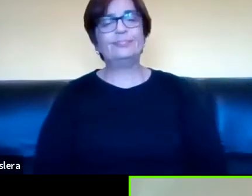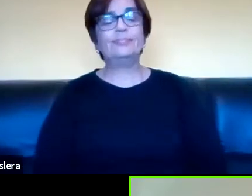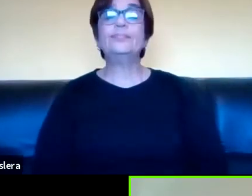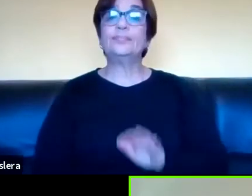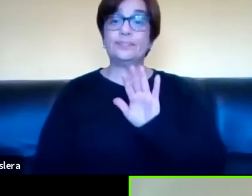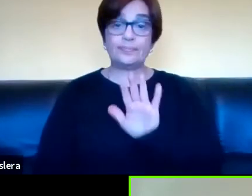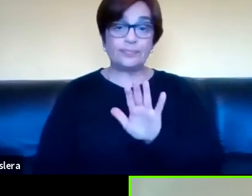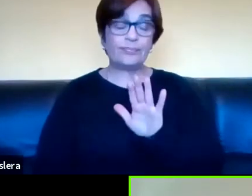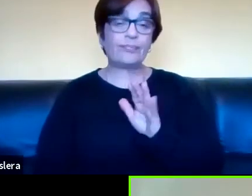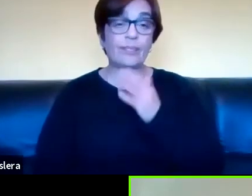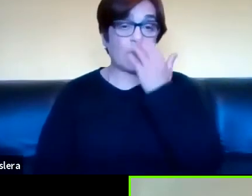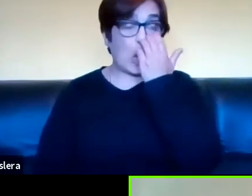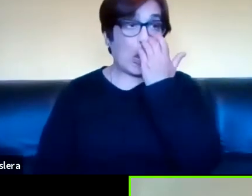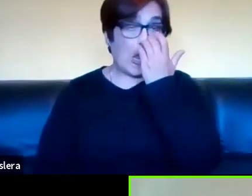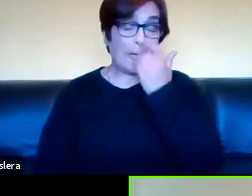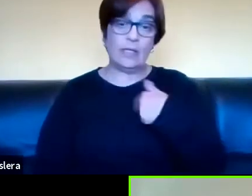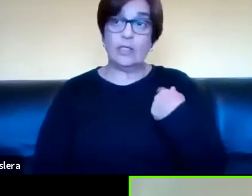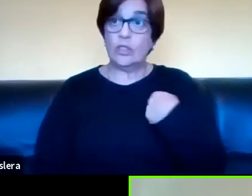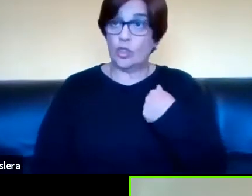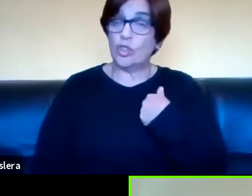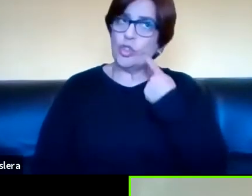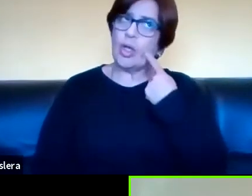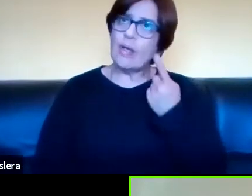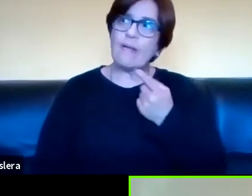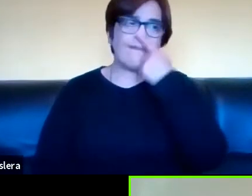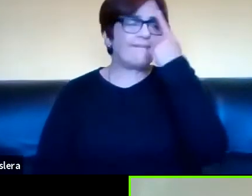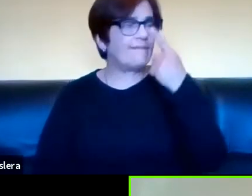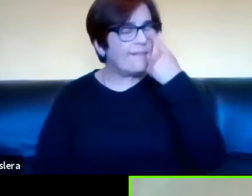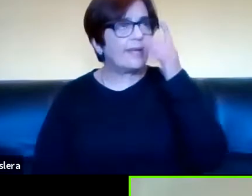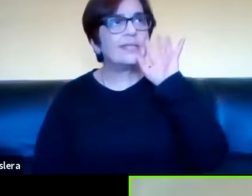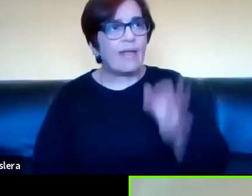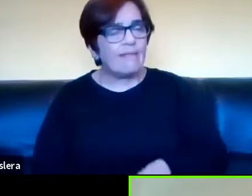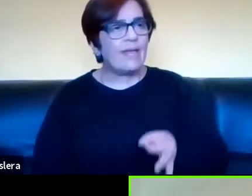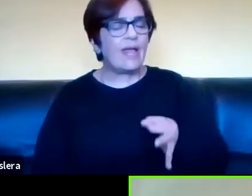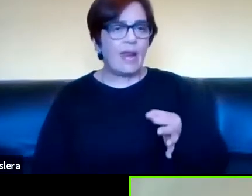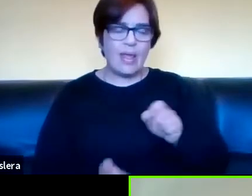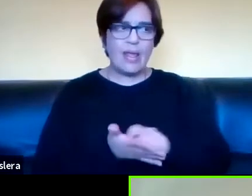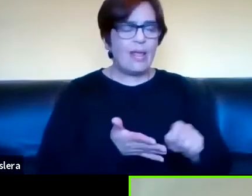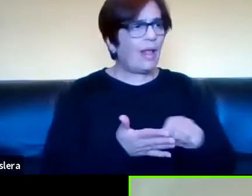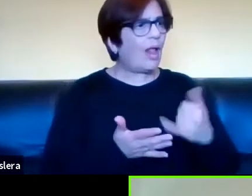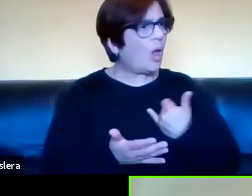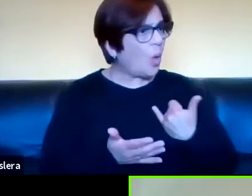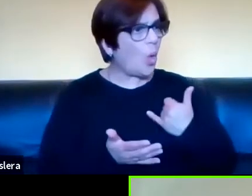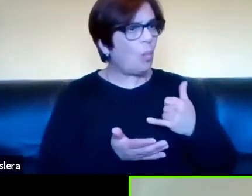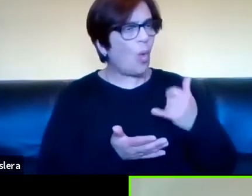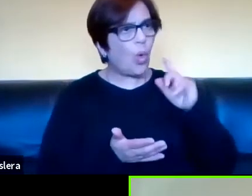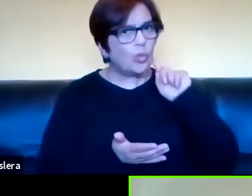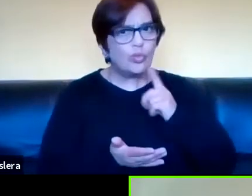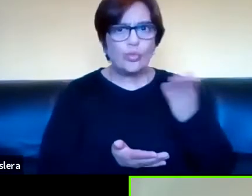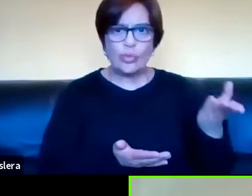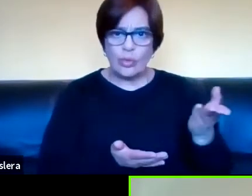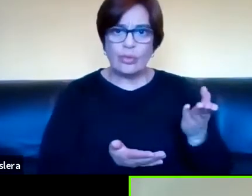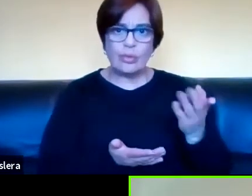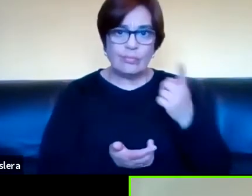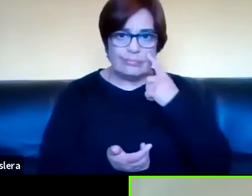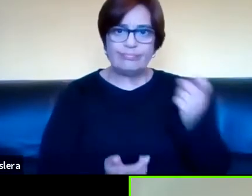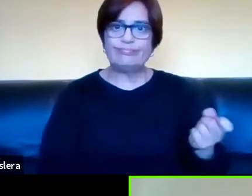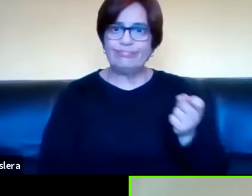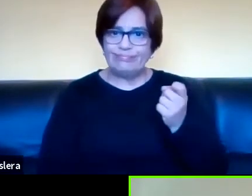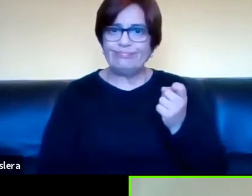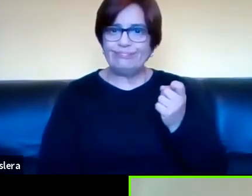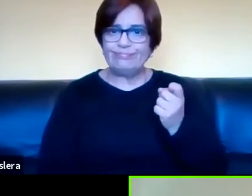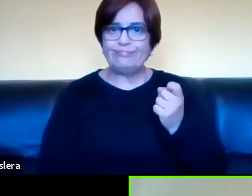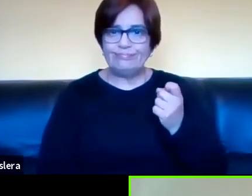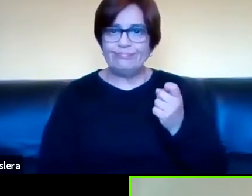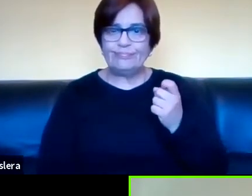Entonces, yo venía trabajando esto, me interesaba cómo era la relación de los sordos con la escritura, hasta que me di cuenta que en realidad los